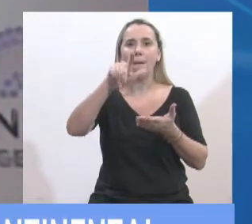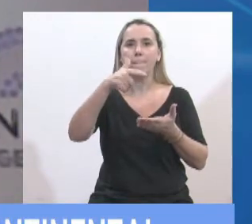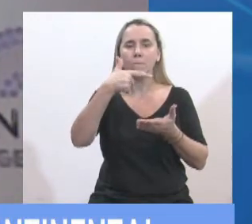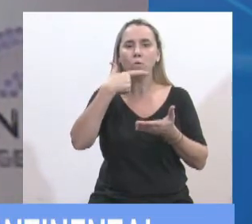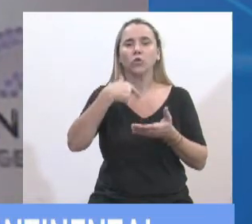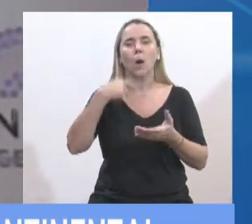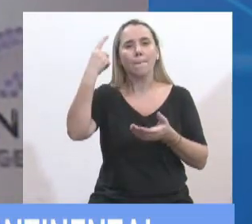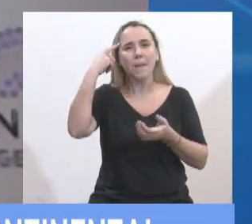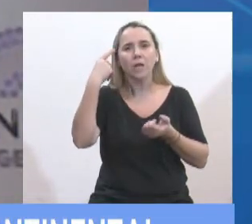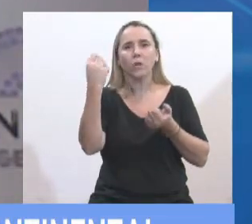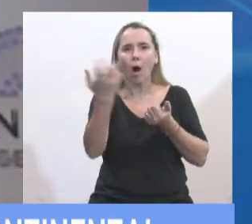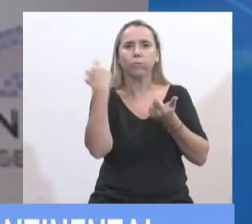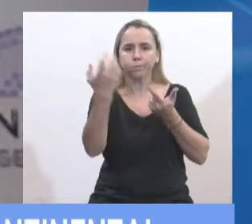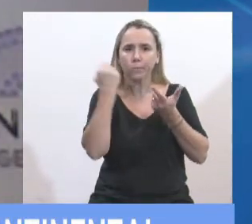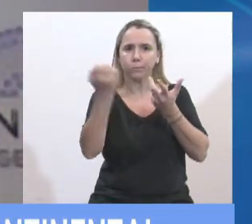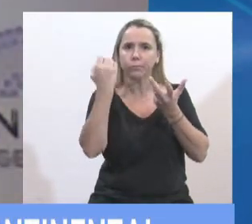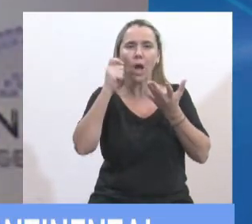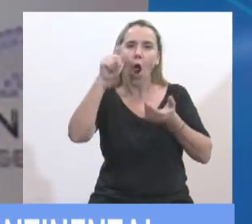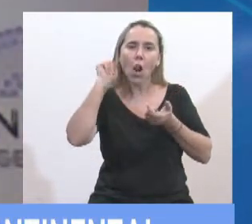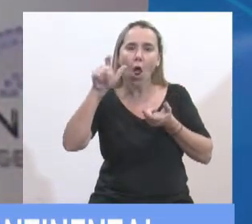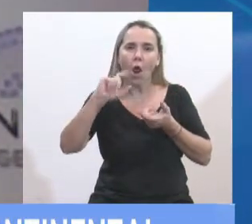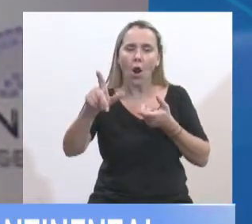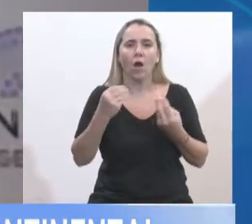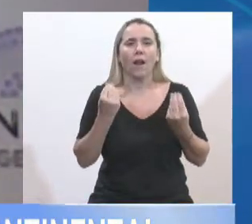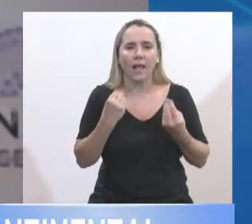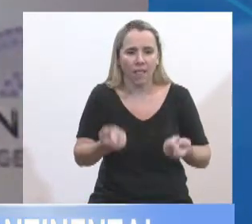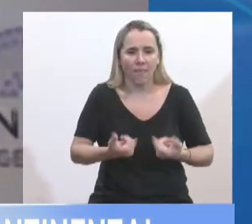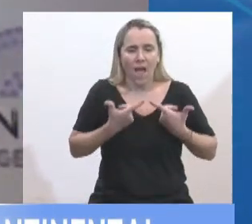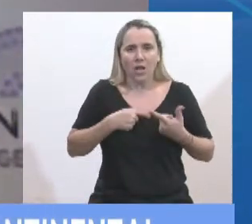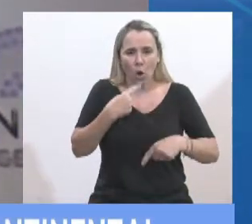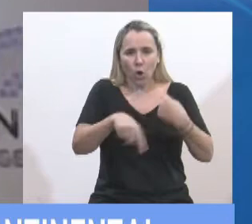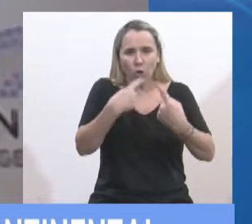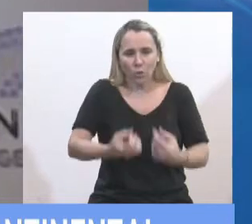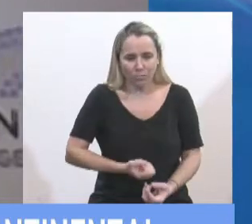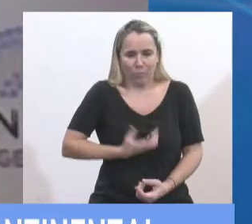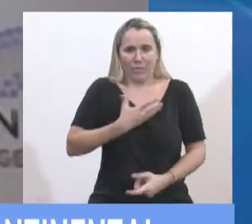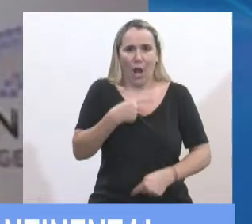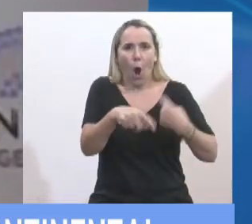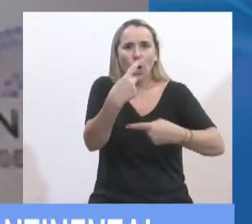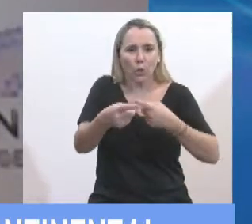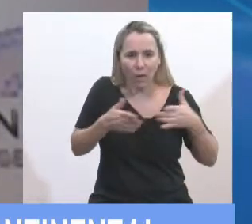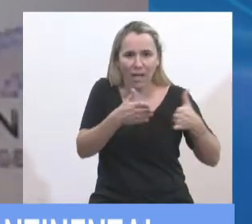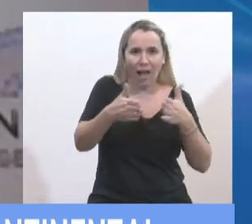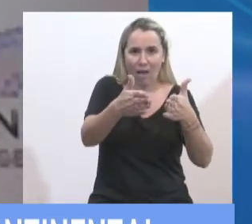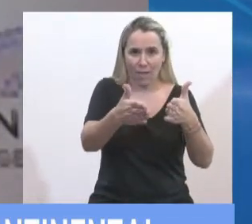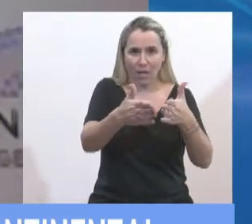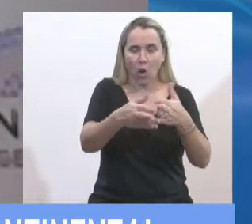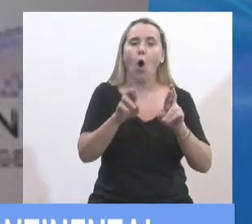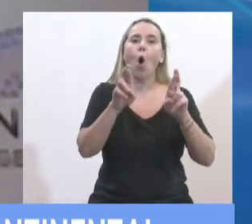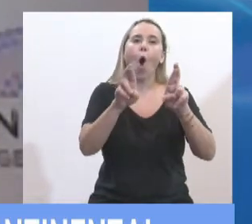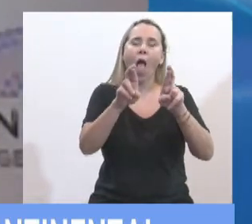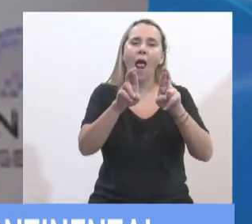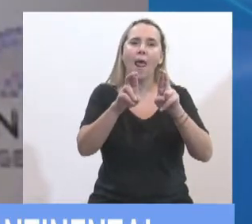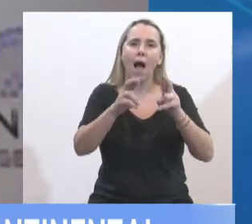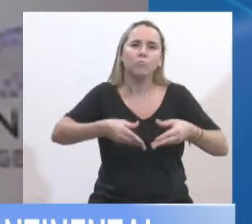obtenidas no pueden más que hacer animarnos a continuar en la misma senda. Ojalá tengamos muchas